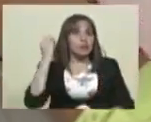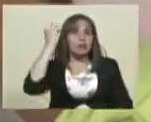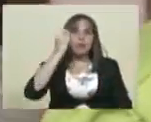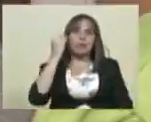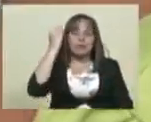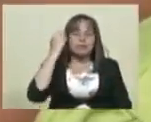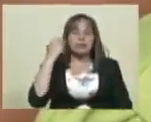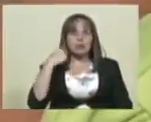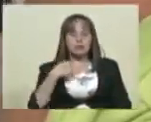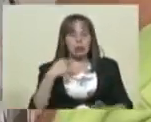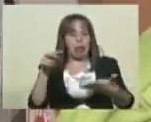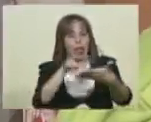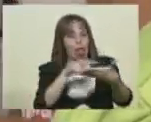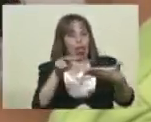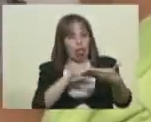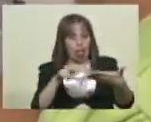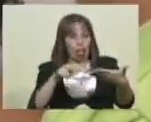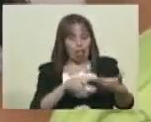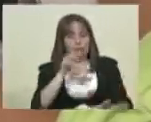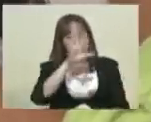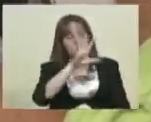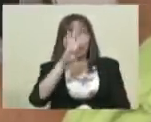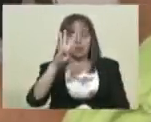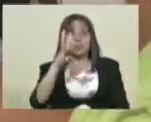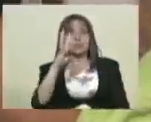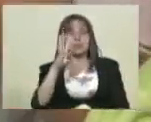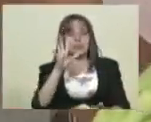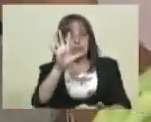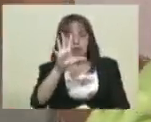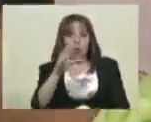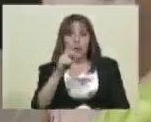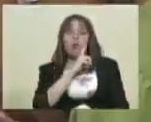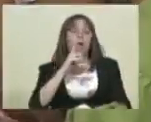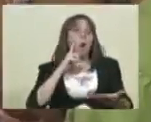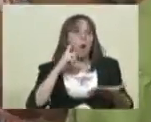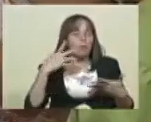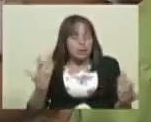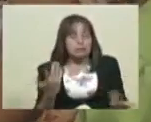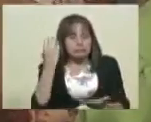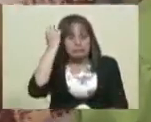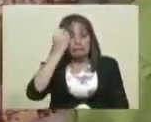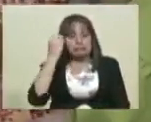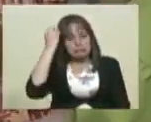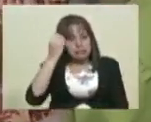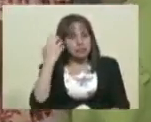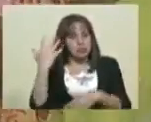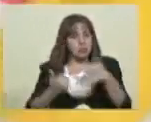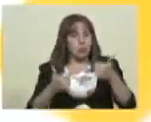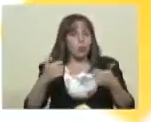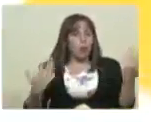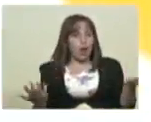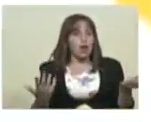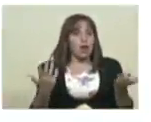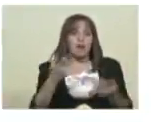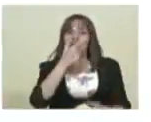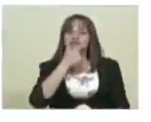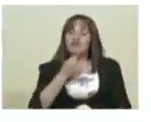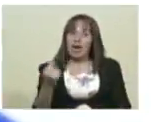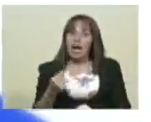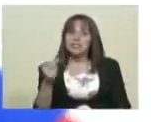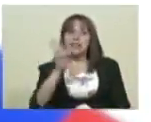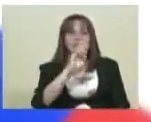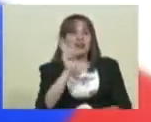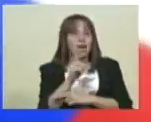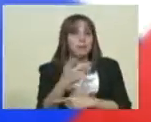esté allí leyendo 545 nombres es complicado, así que estamos pensando de una manera fácil, rápida,